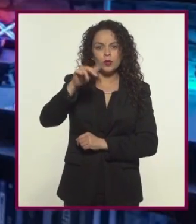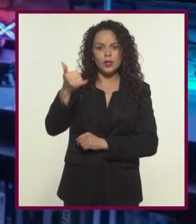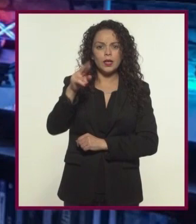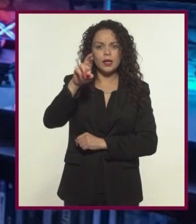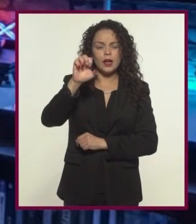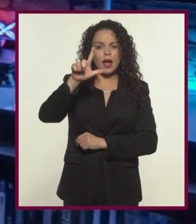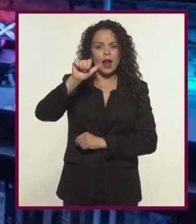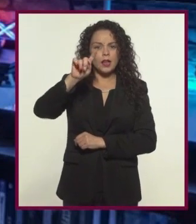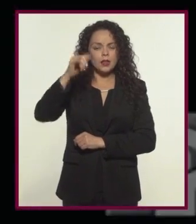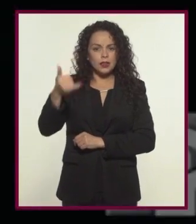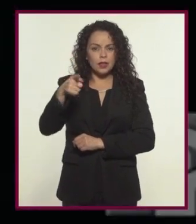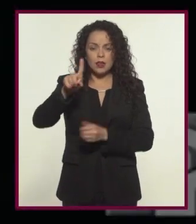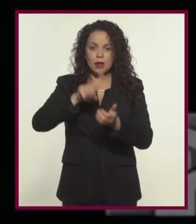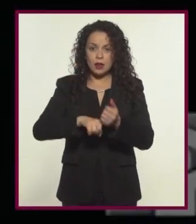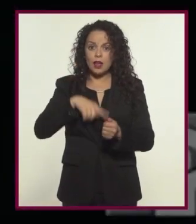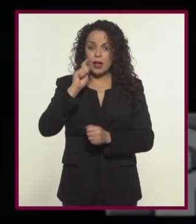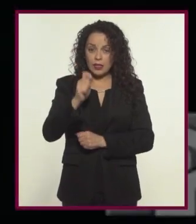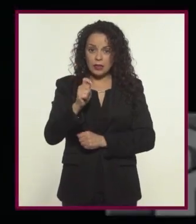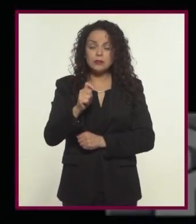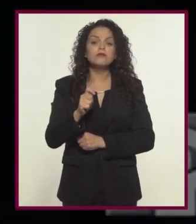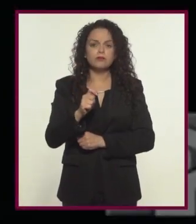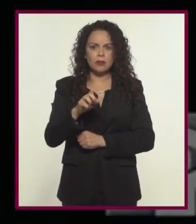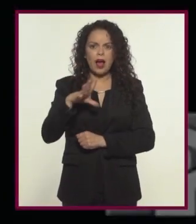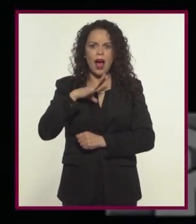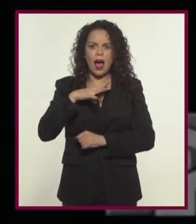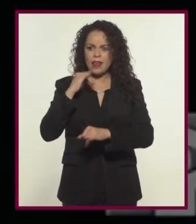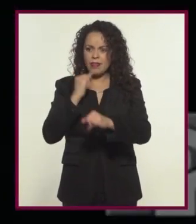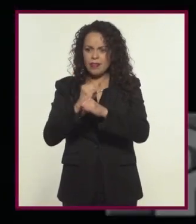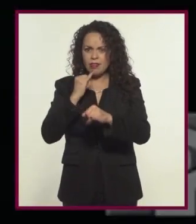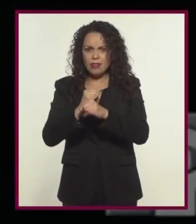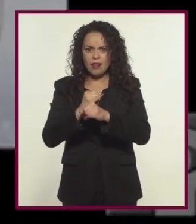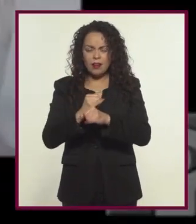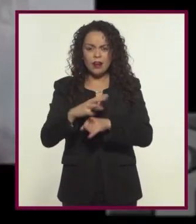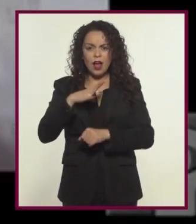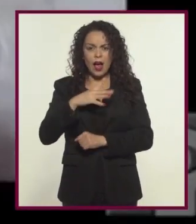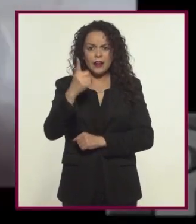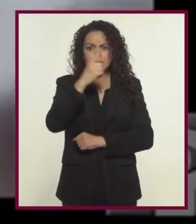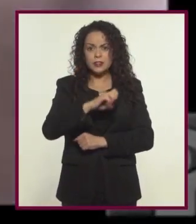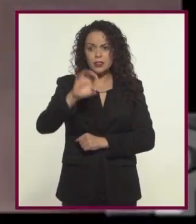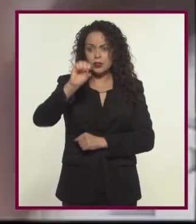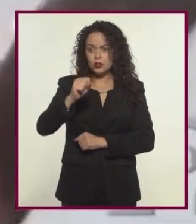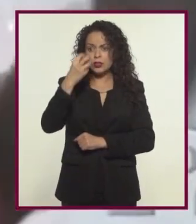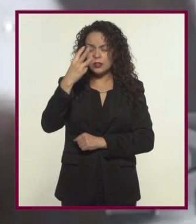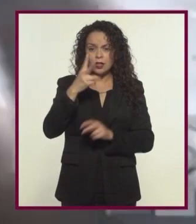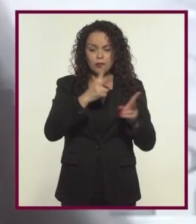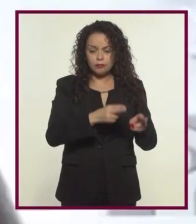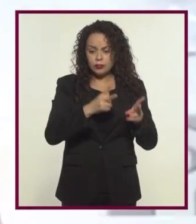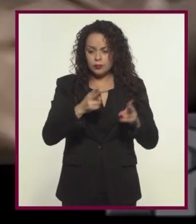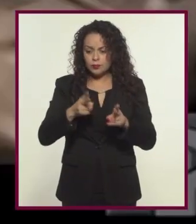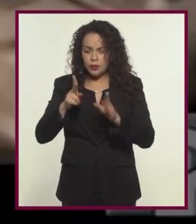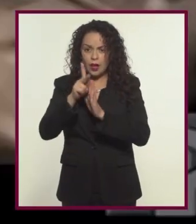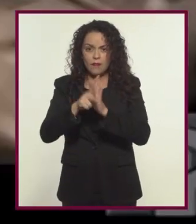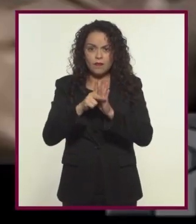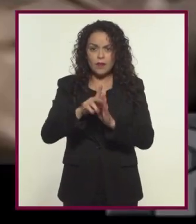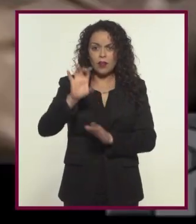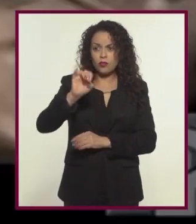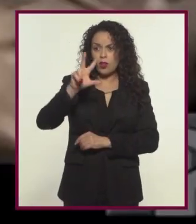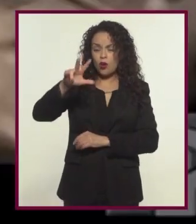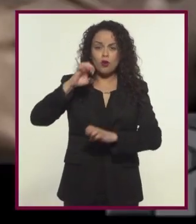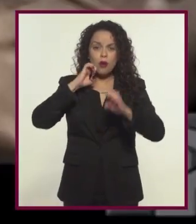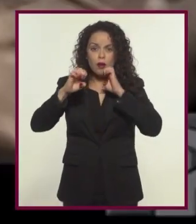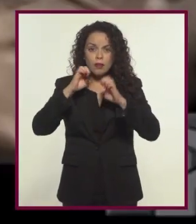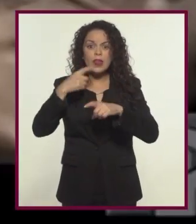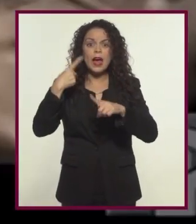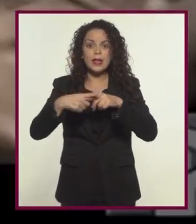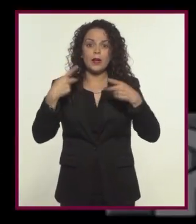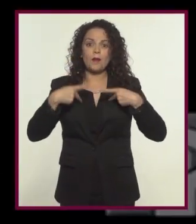Capturing Reality un metadocumental interactivo en línea con 163 cortes de videos extraídos de